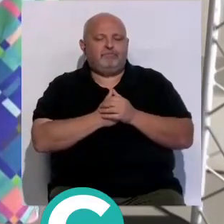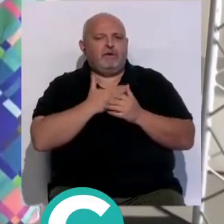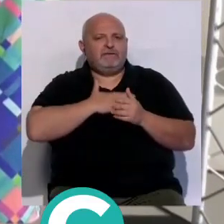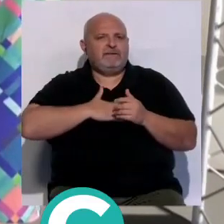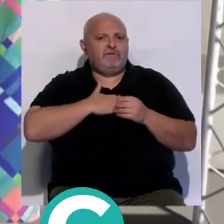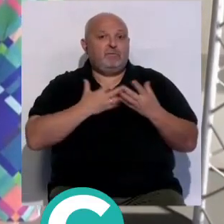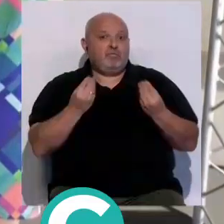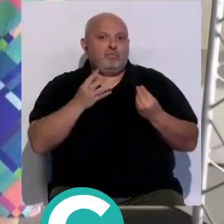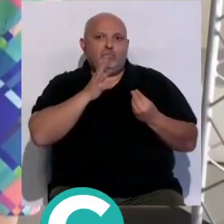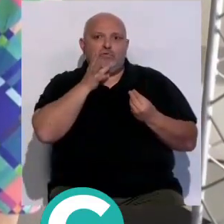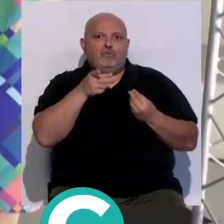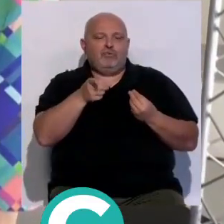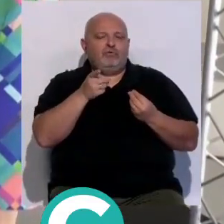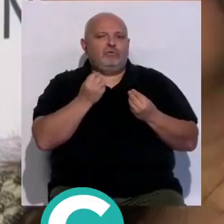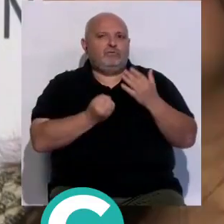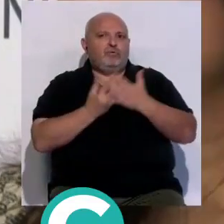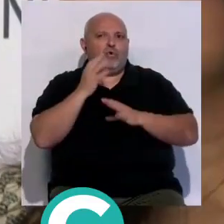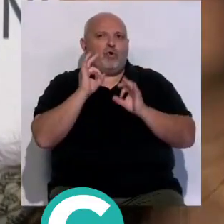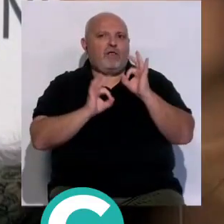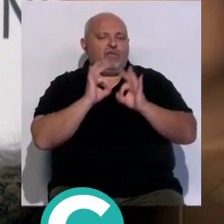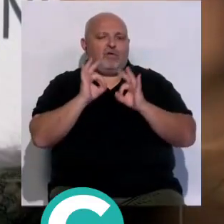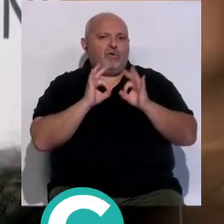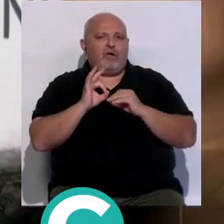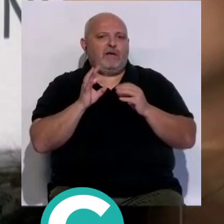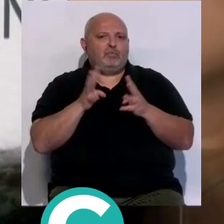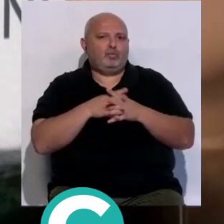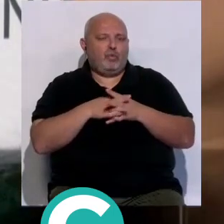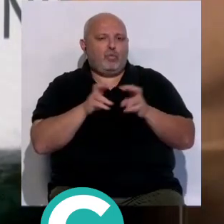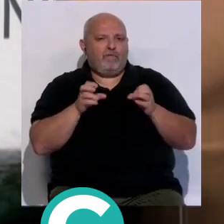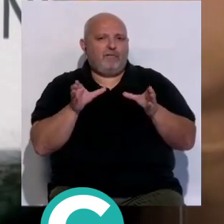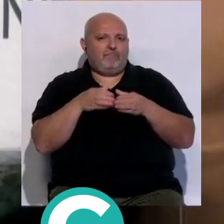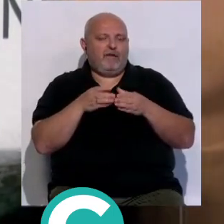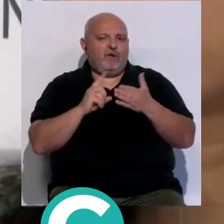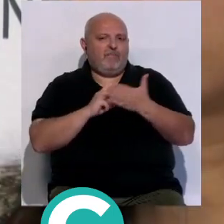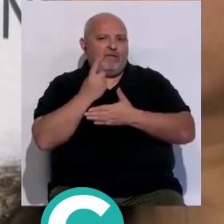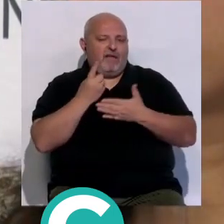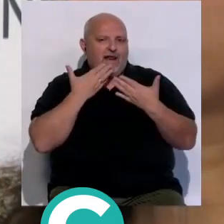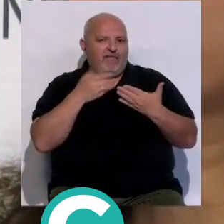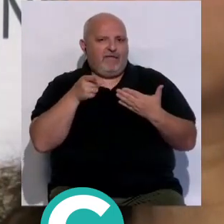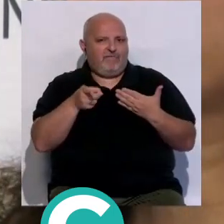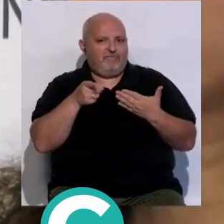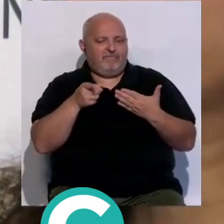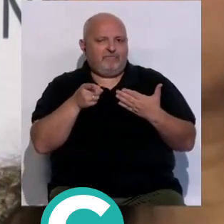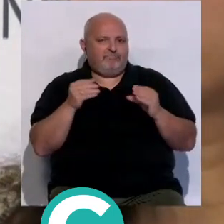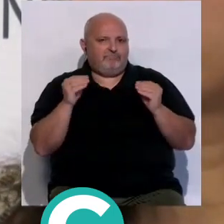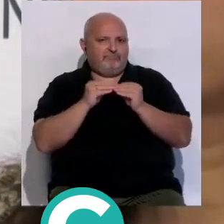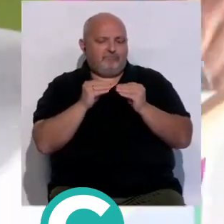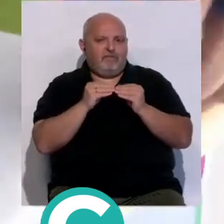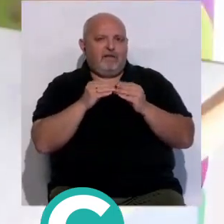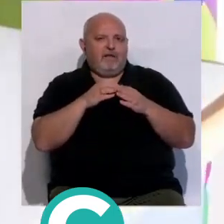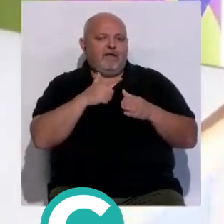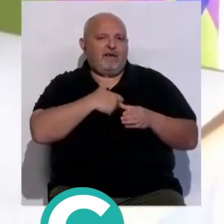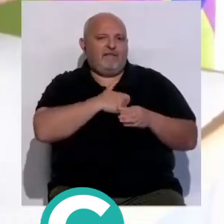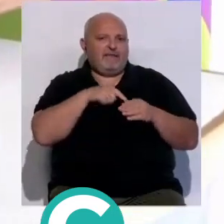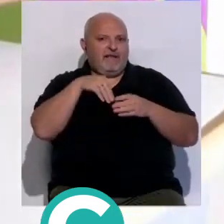satisfechos porque se marca una organización, una nueva estructura, una unidad de innovación conjuntamente con Navantia